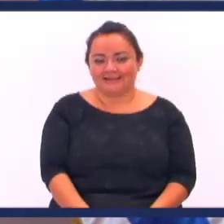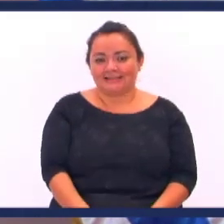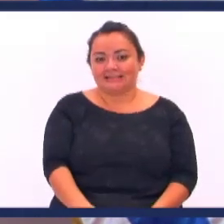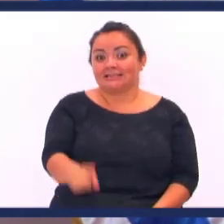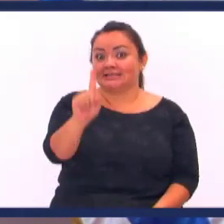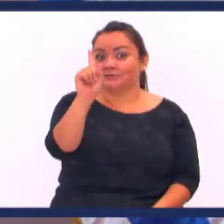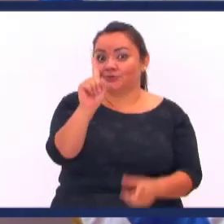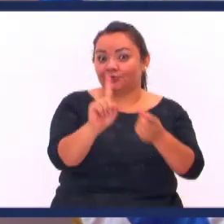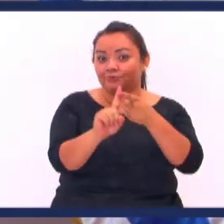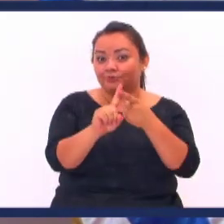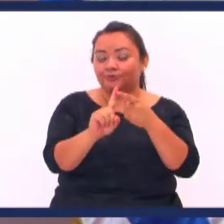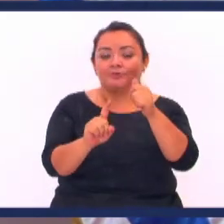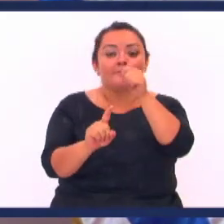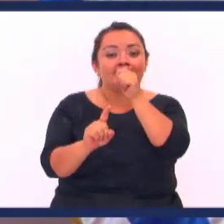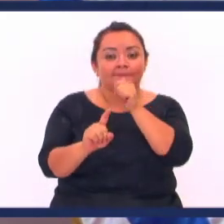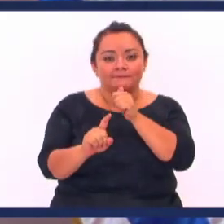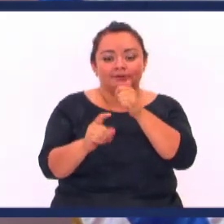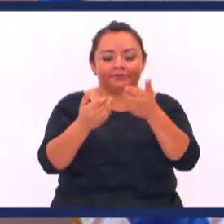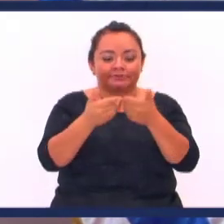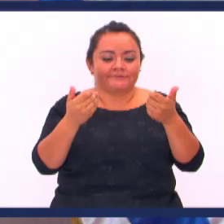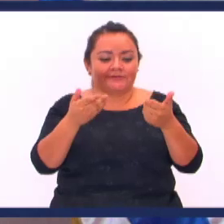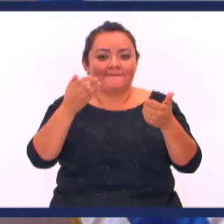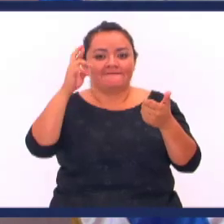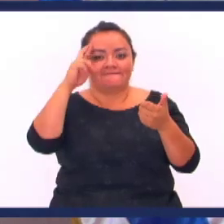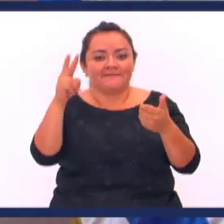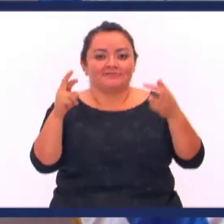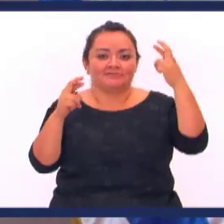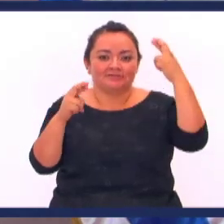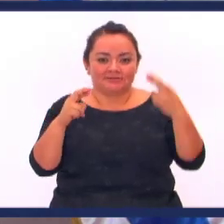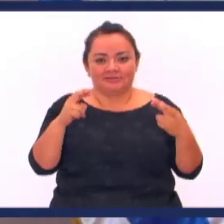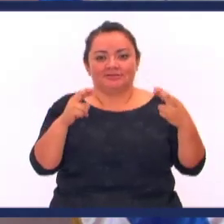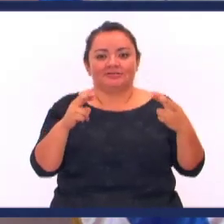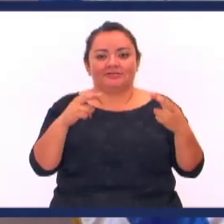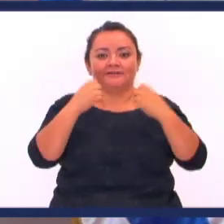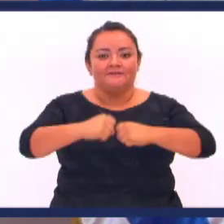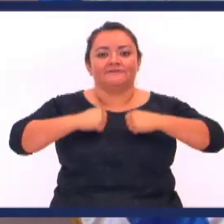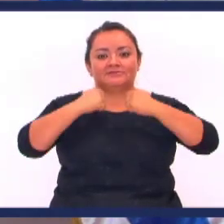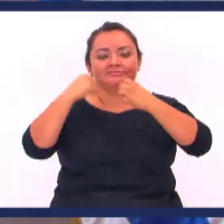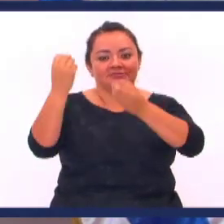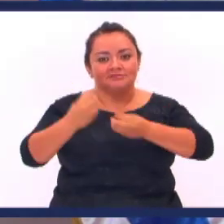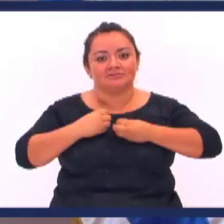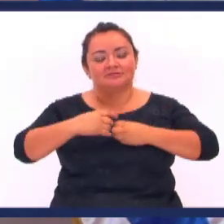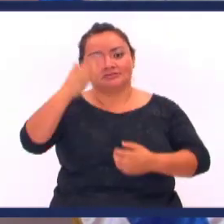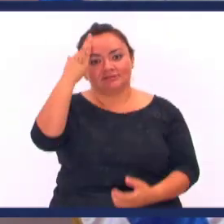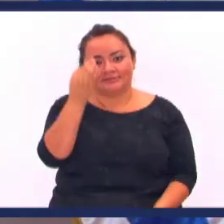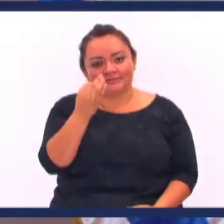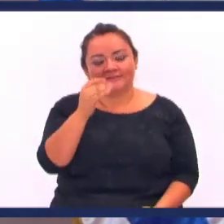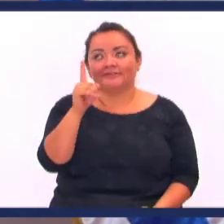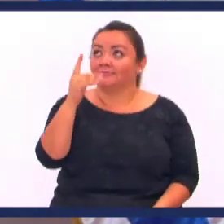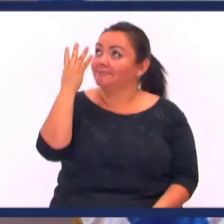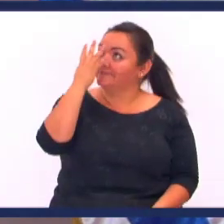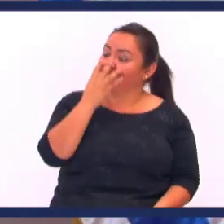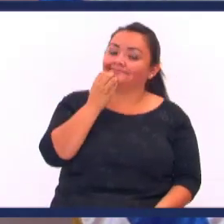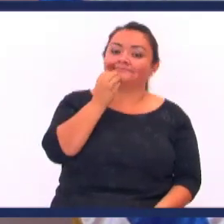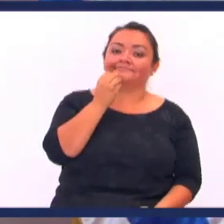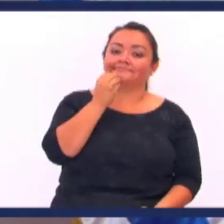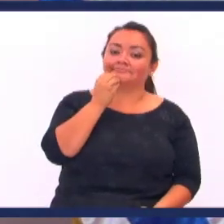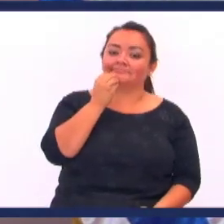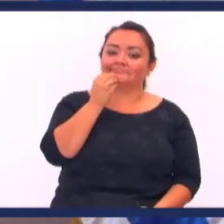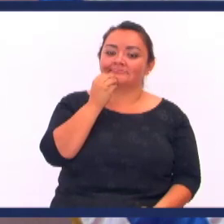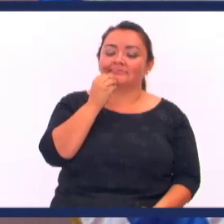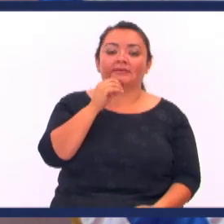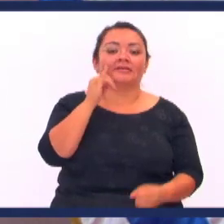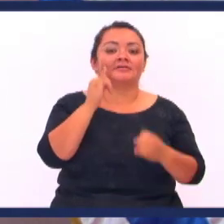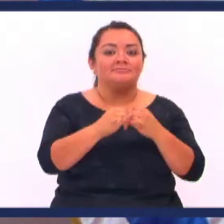Desarrollar paciencia Separar lo verdadero De lo falso Fortalecer nuestra fe Y mire como Dios De lindo Que al